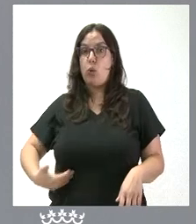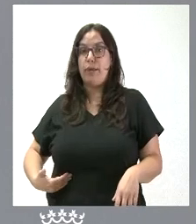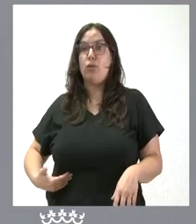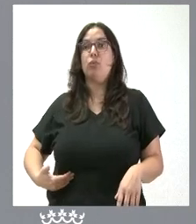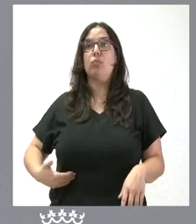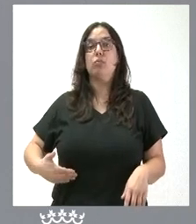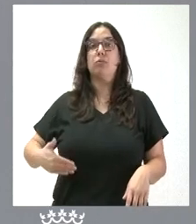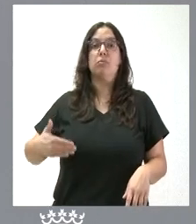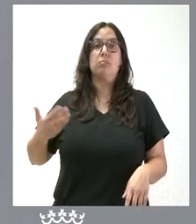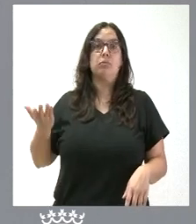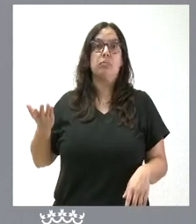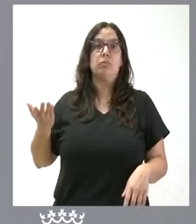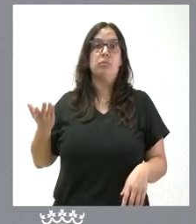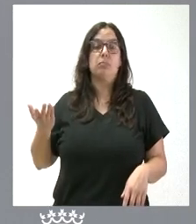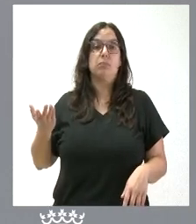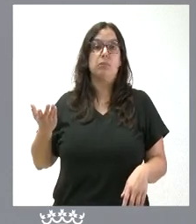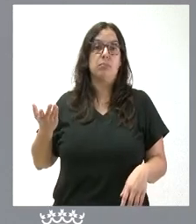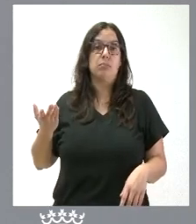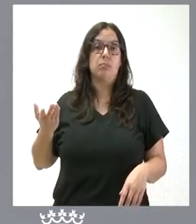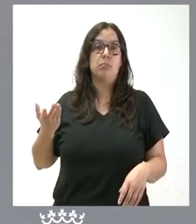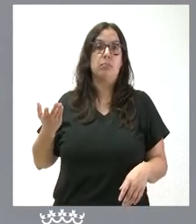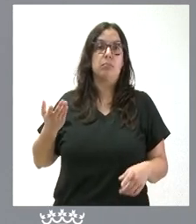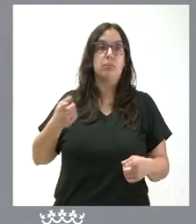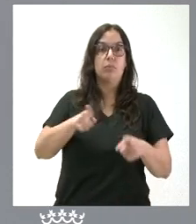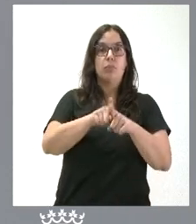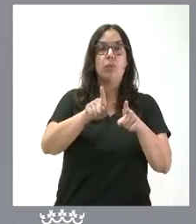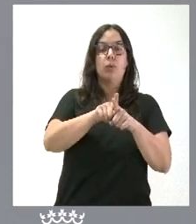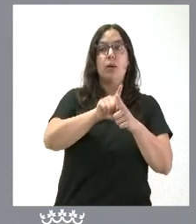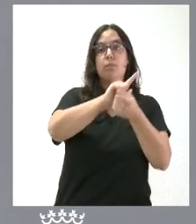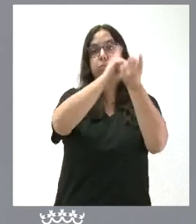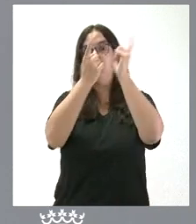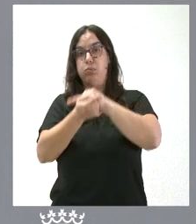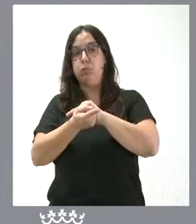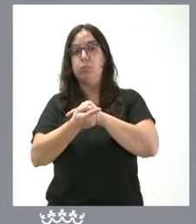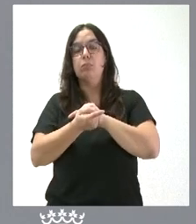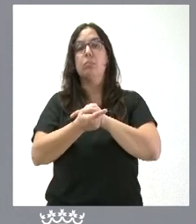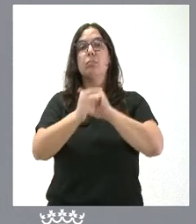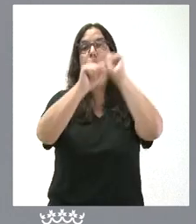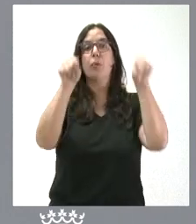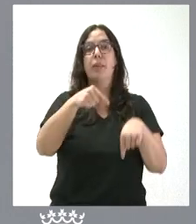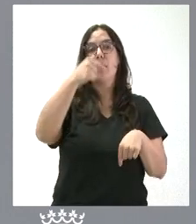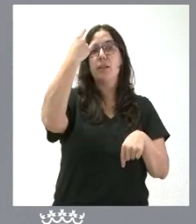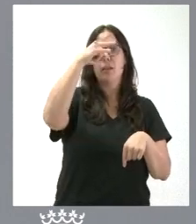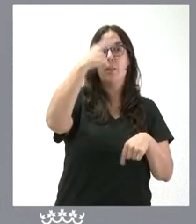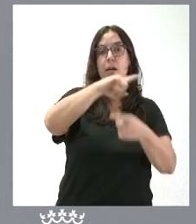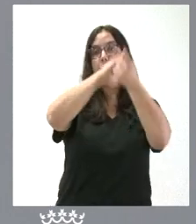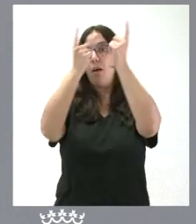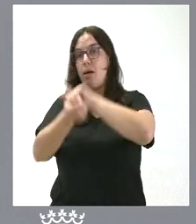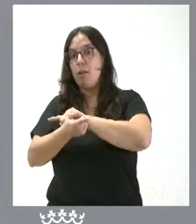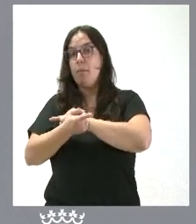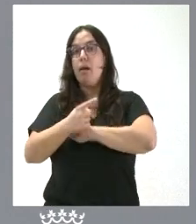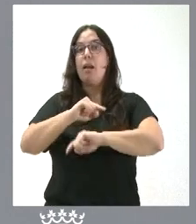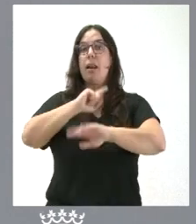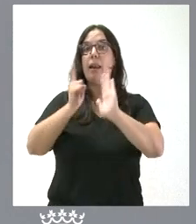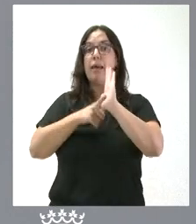los traslada de un lugar a otro de la provincia de Salamanca y lo hace cumpliendo la ley, pues,